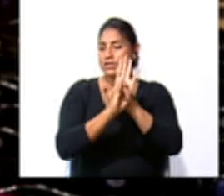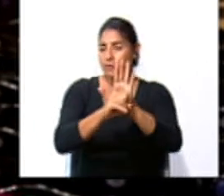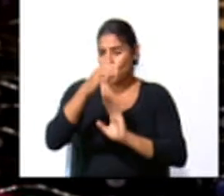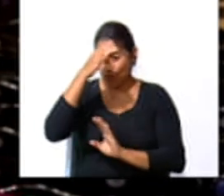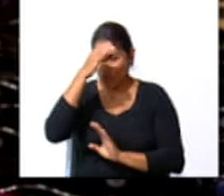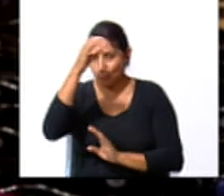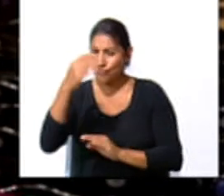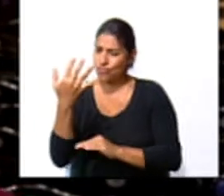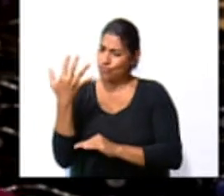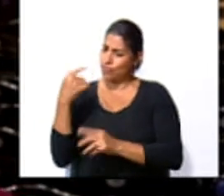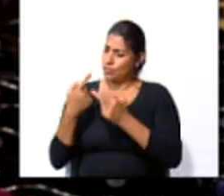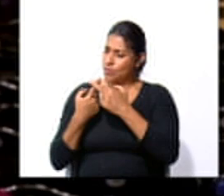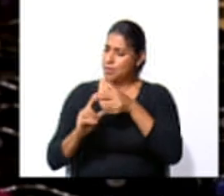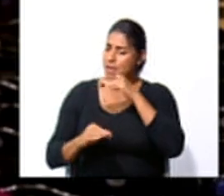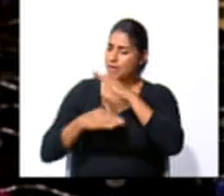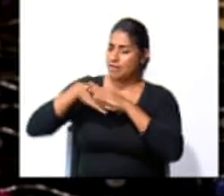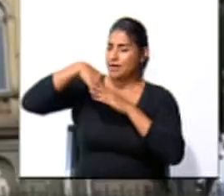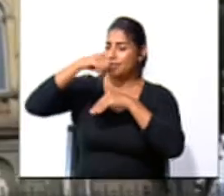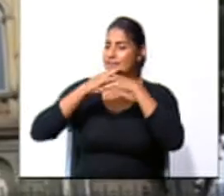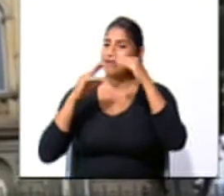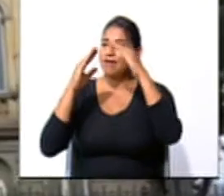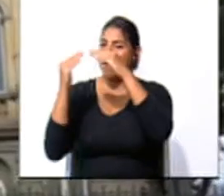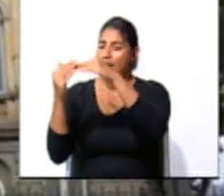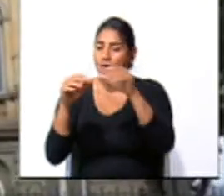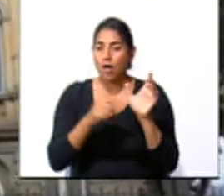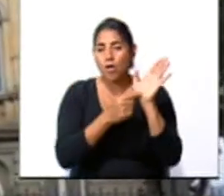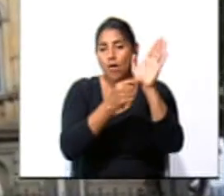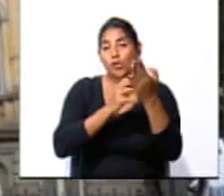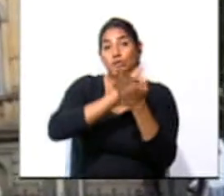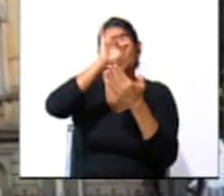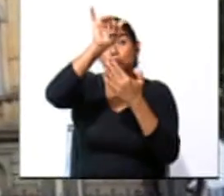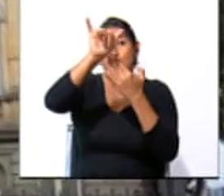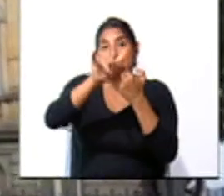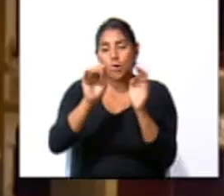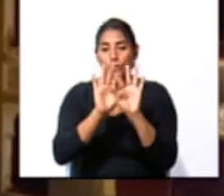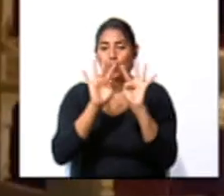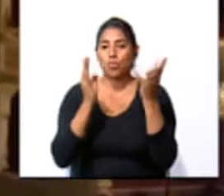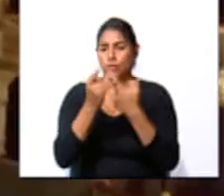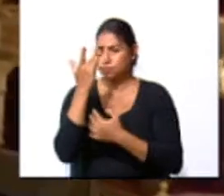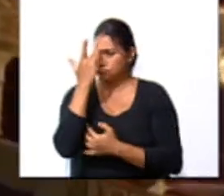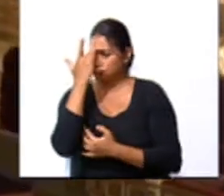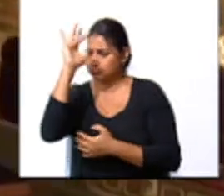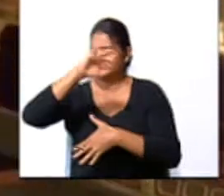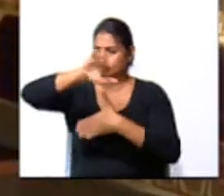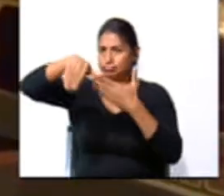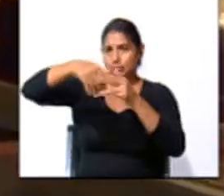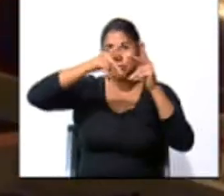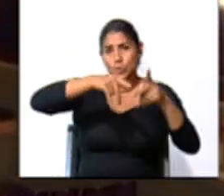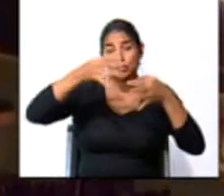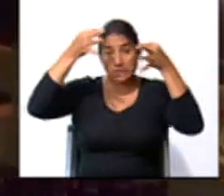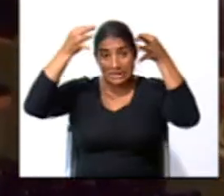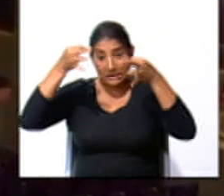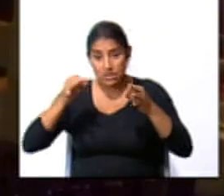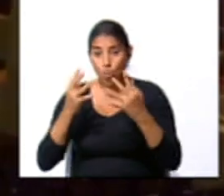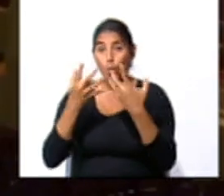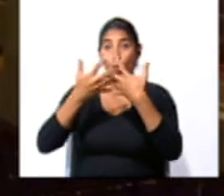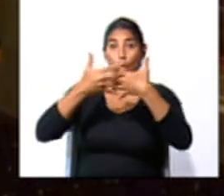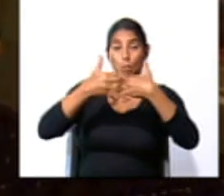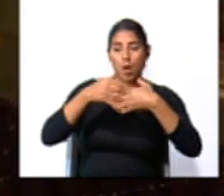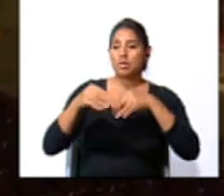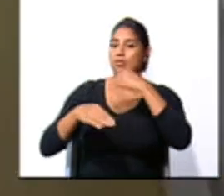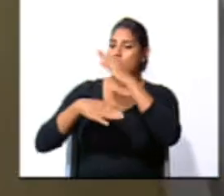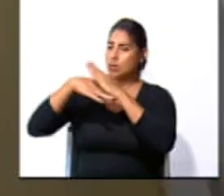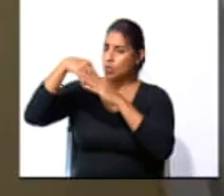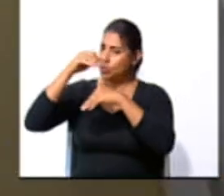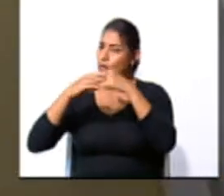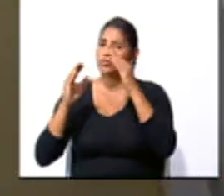desde sus inicios porque tenía ese encargo, es un proyecto intelectual como parte de la construcción